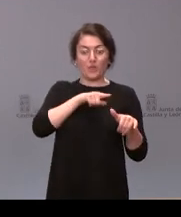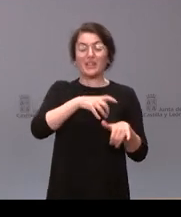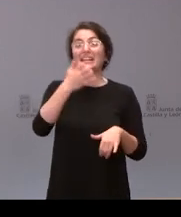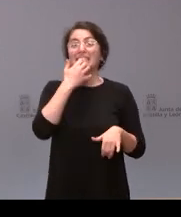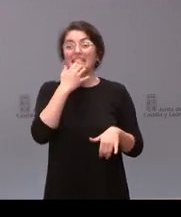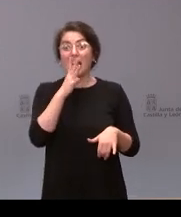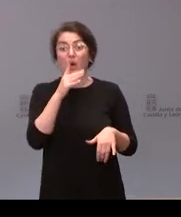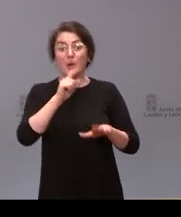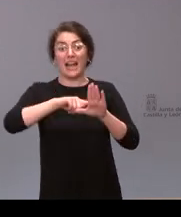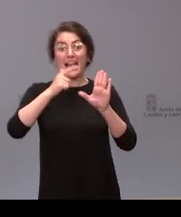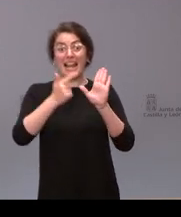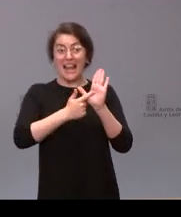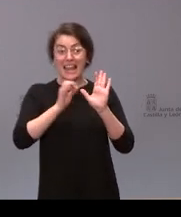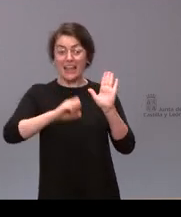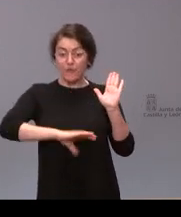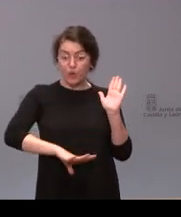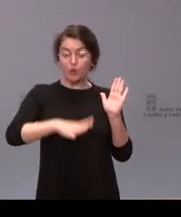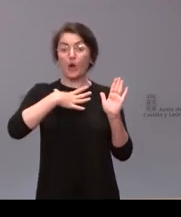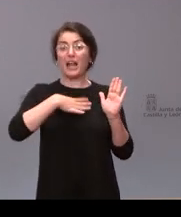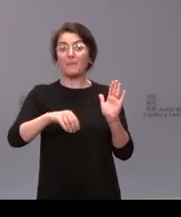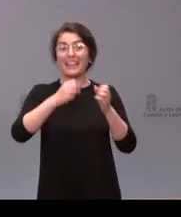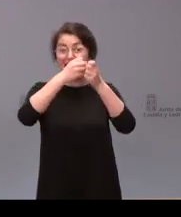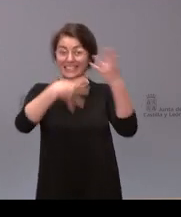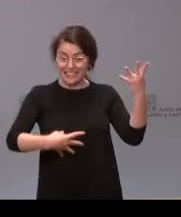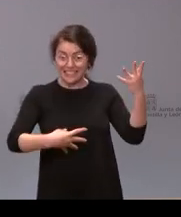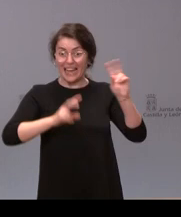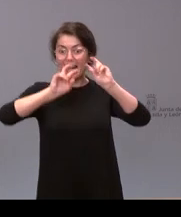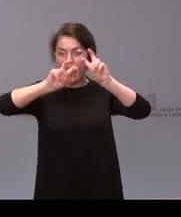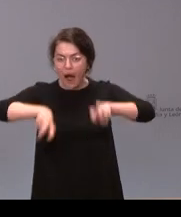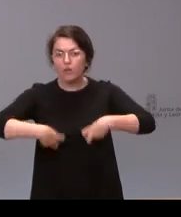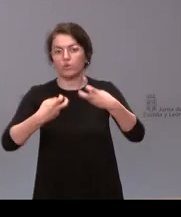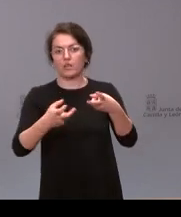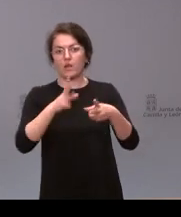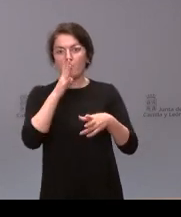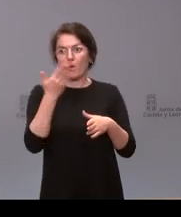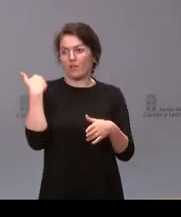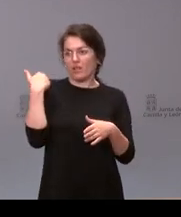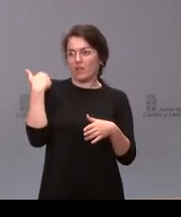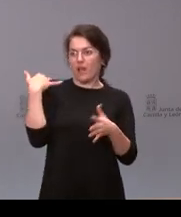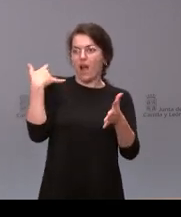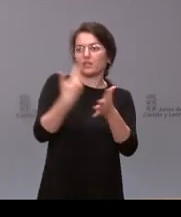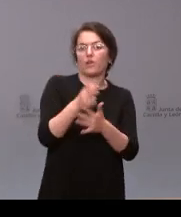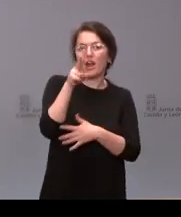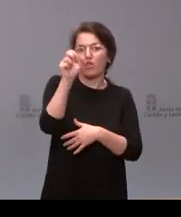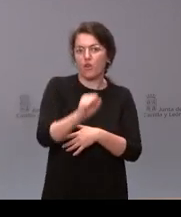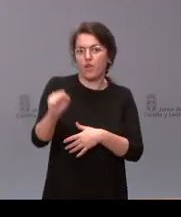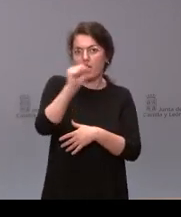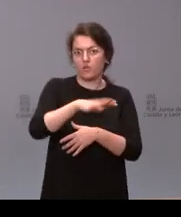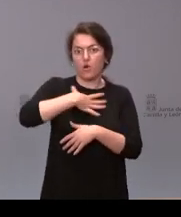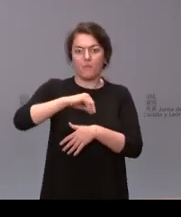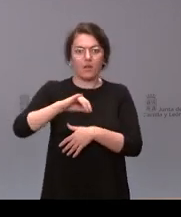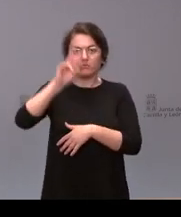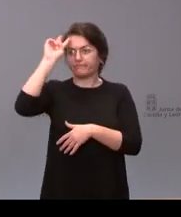aborto se va a volver a actualizar esa lista, se va a volver a preguntar, porque no se ha actualizado durante 12 años y puede haber profesionales que hayan cambiado de opinión,